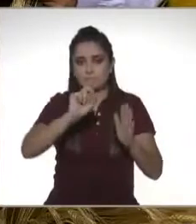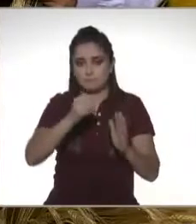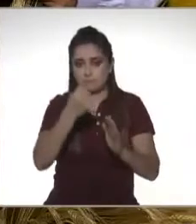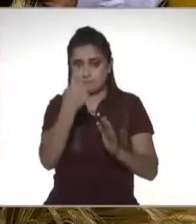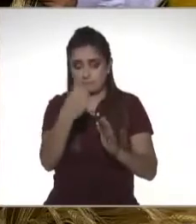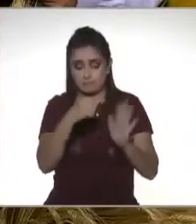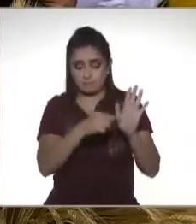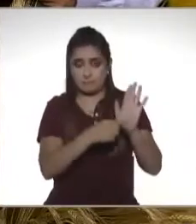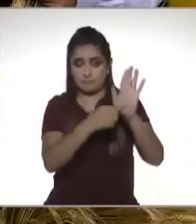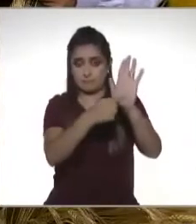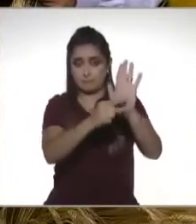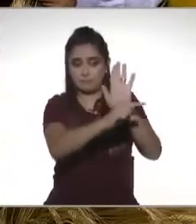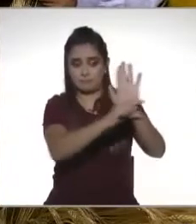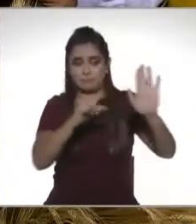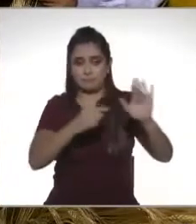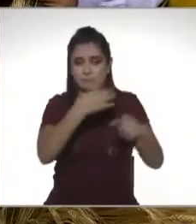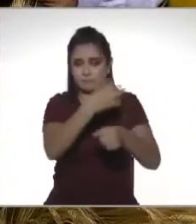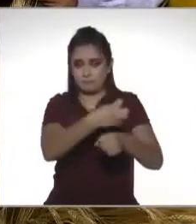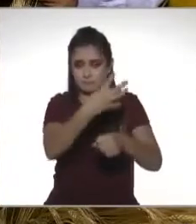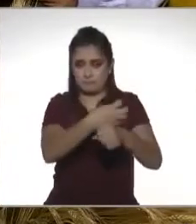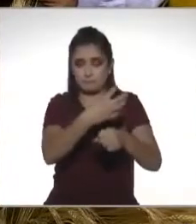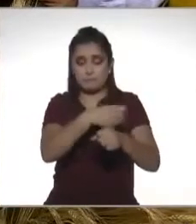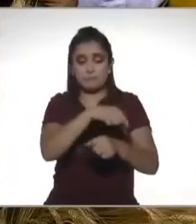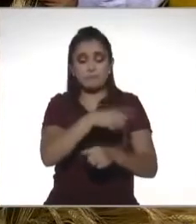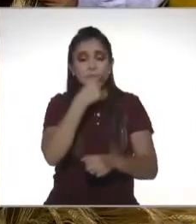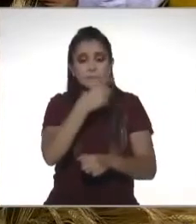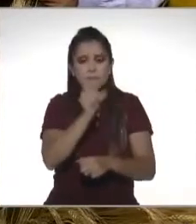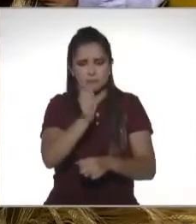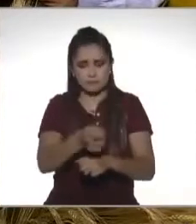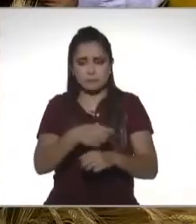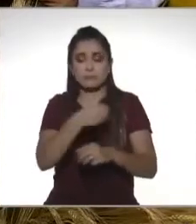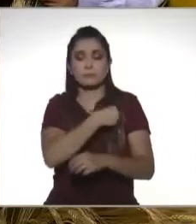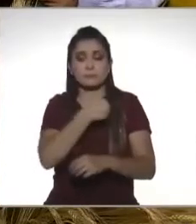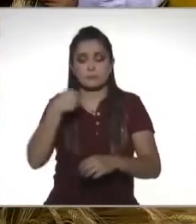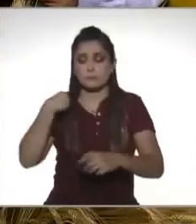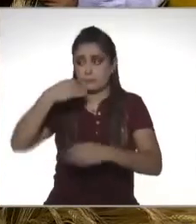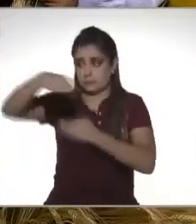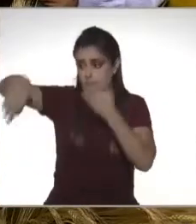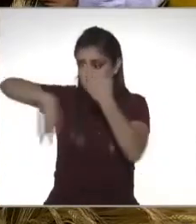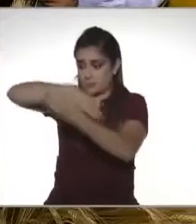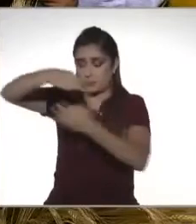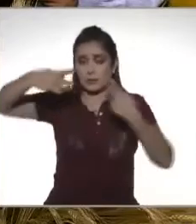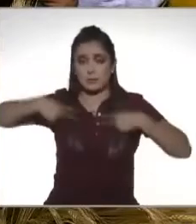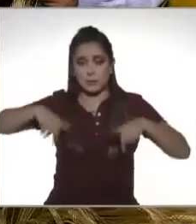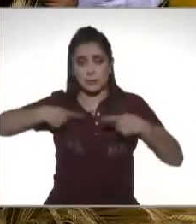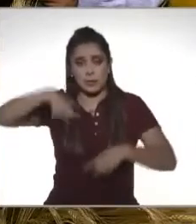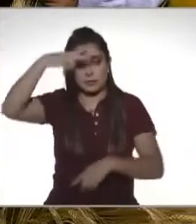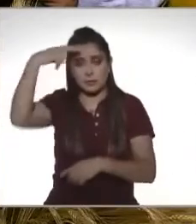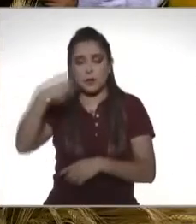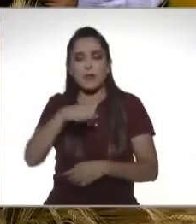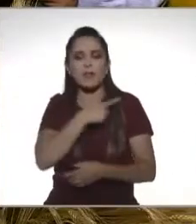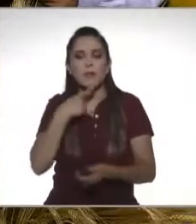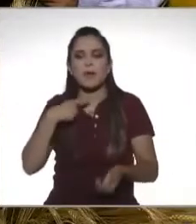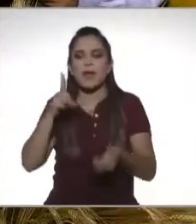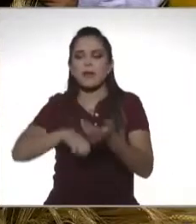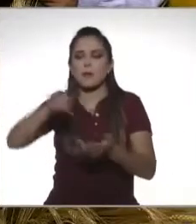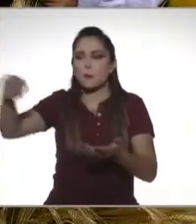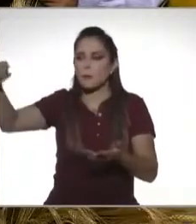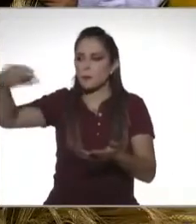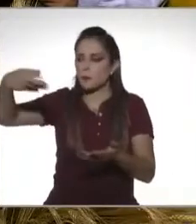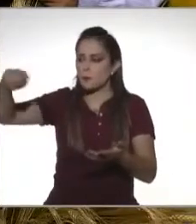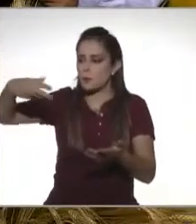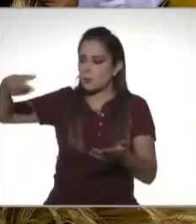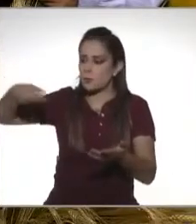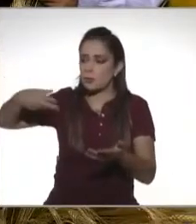se establece en la fracción cuarta que es obligación de todos los mexicanos contribuir al